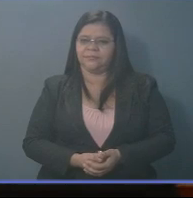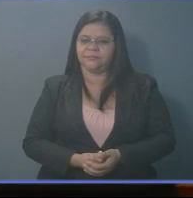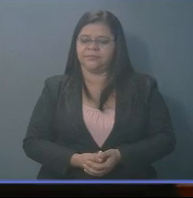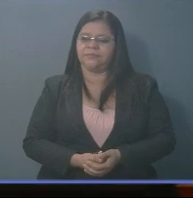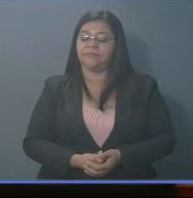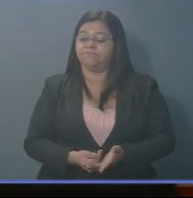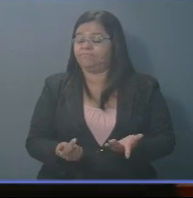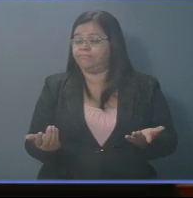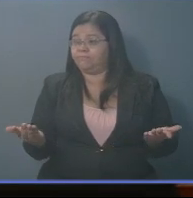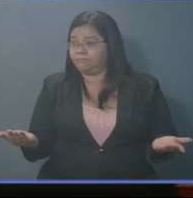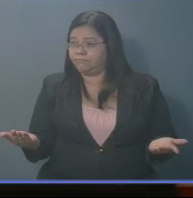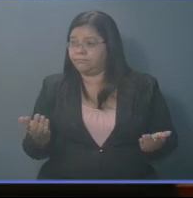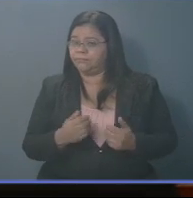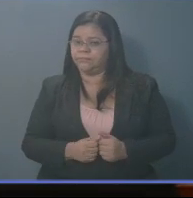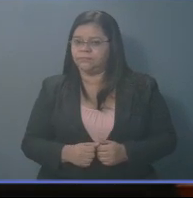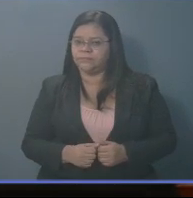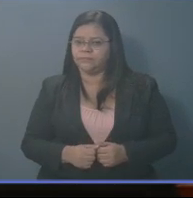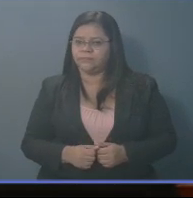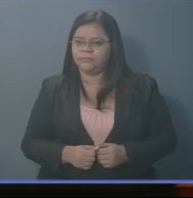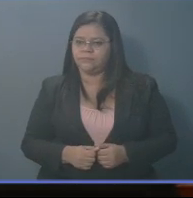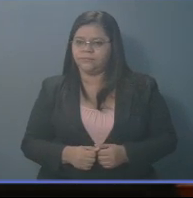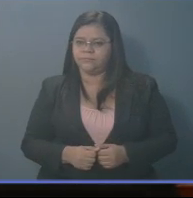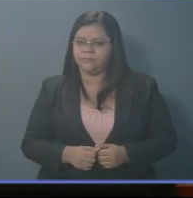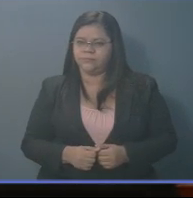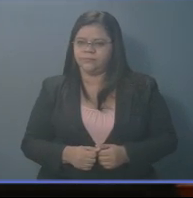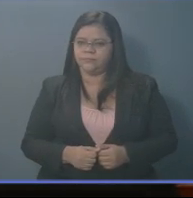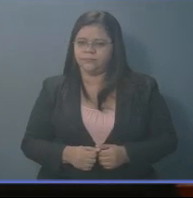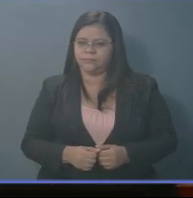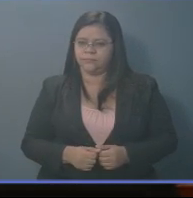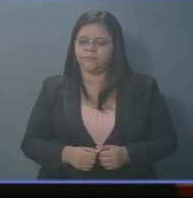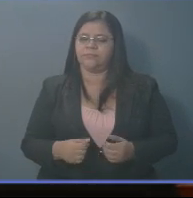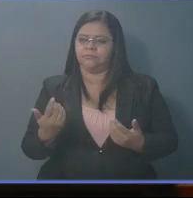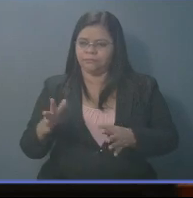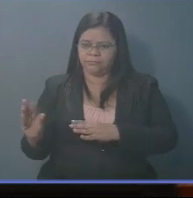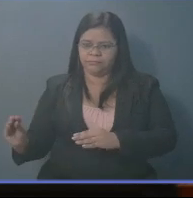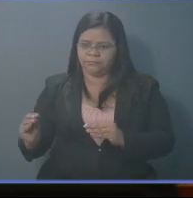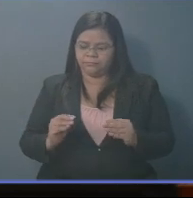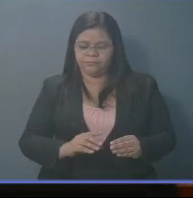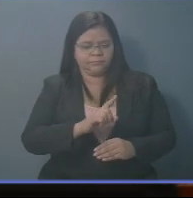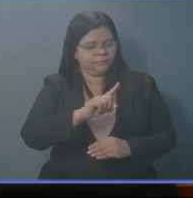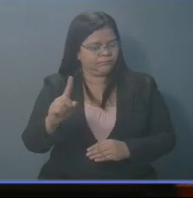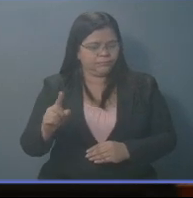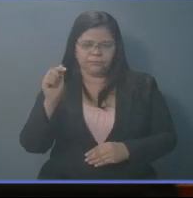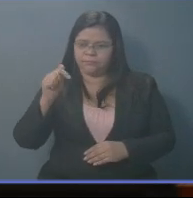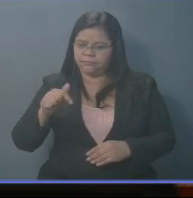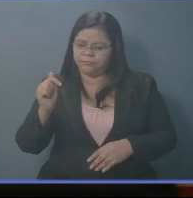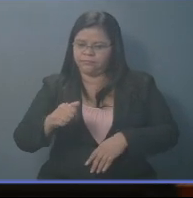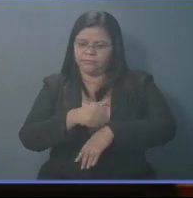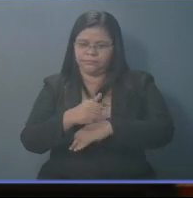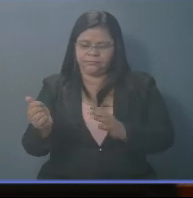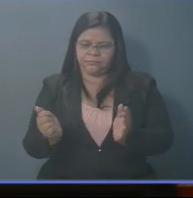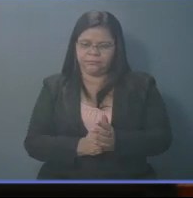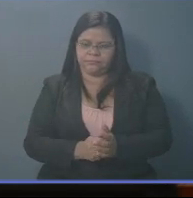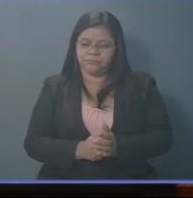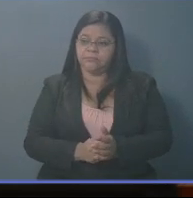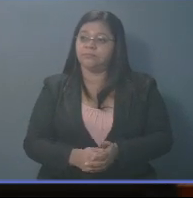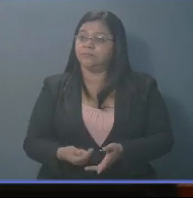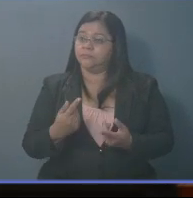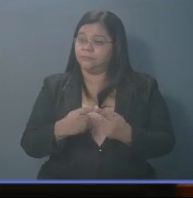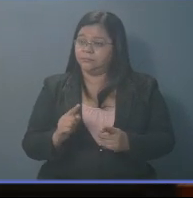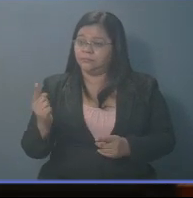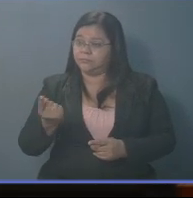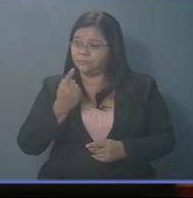Pero la ejecución ya no le va a pertenecer a este órgano. Es más,